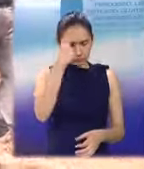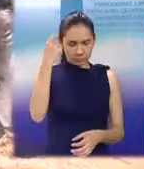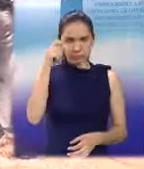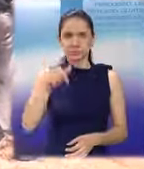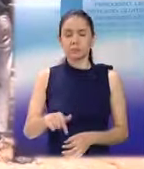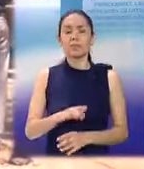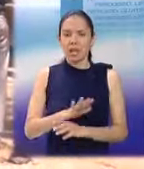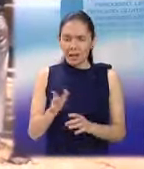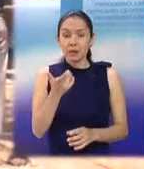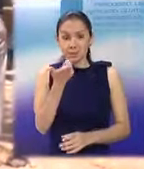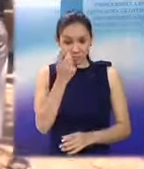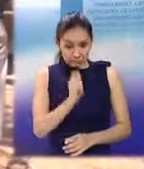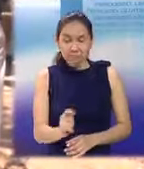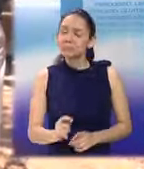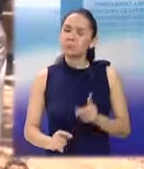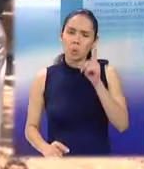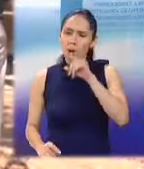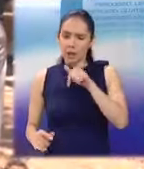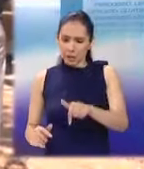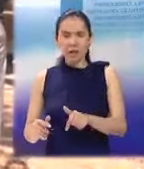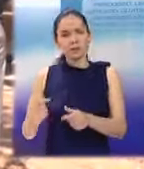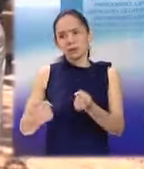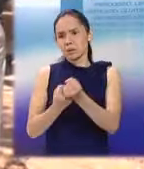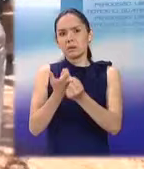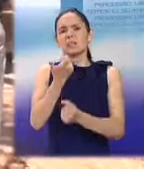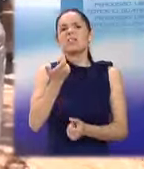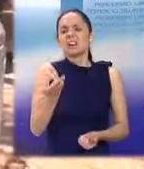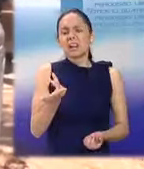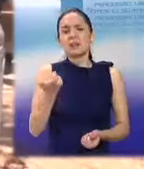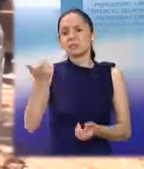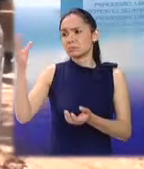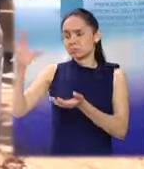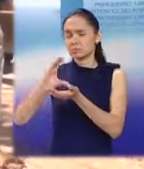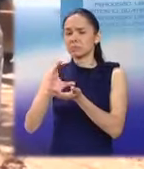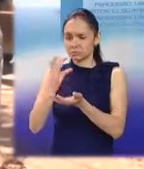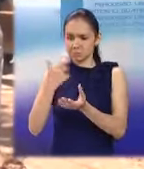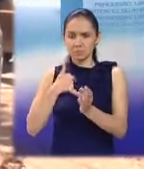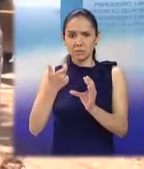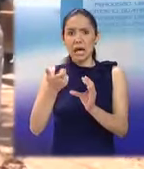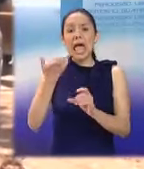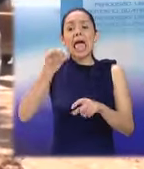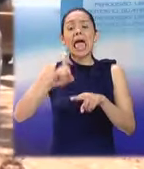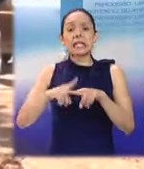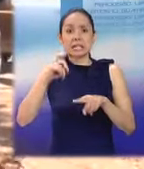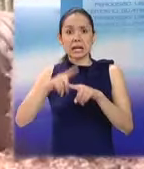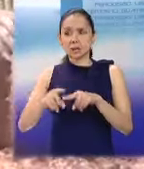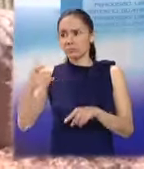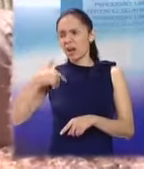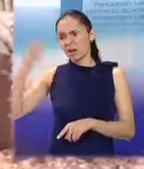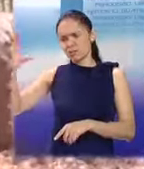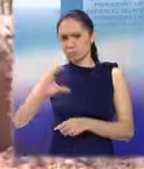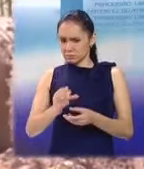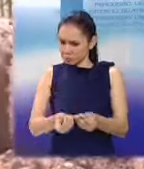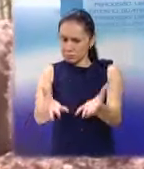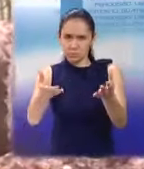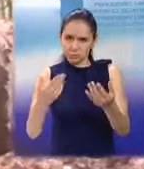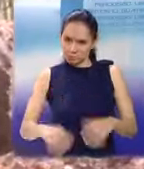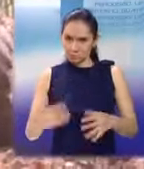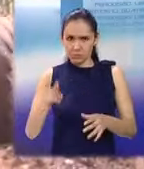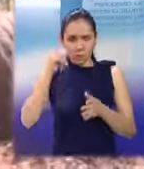recursos no son suficientes, aquí voy a usar recursos del fondo del petróleo. Son fondos extras que estoy trayendo al municipio porque